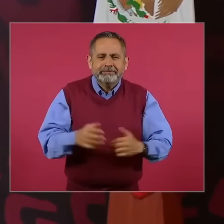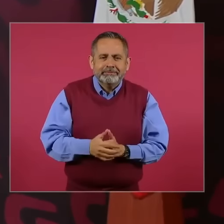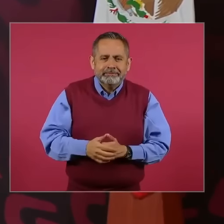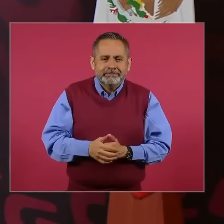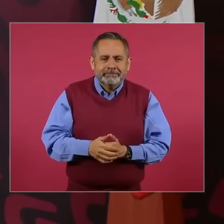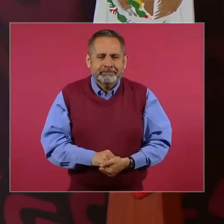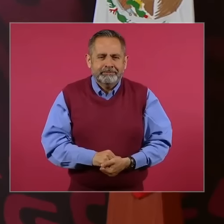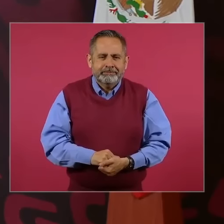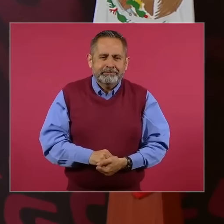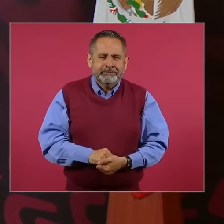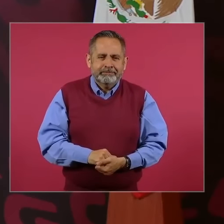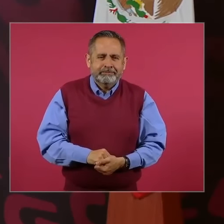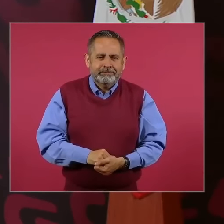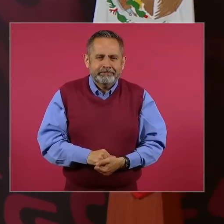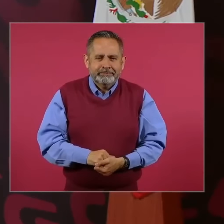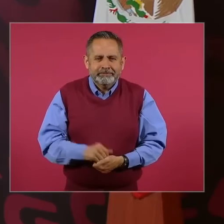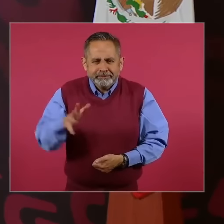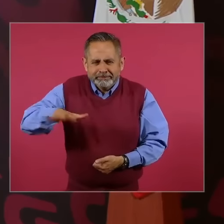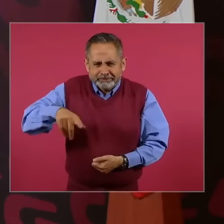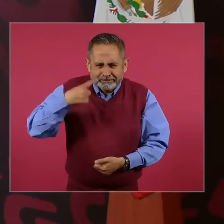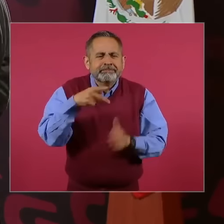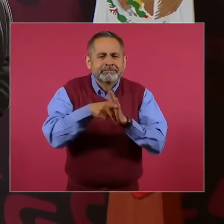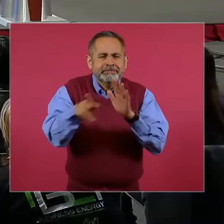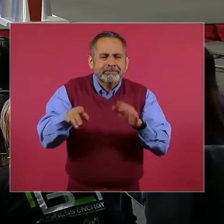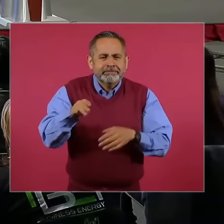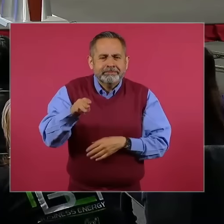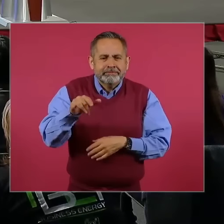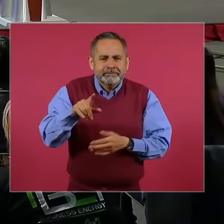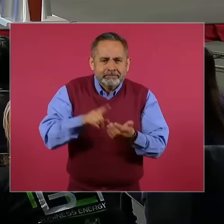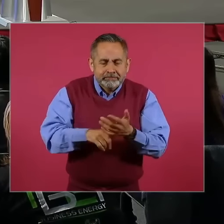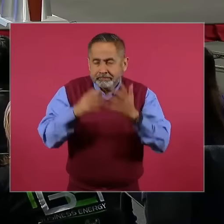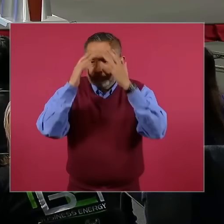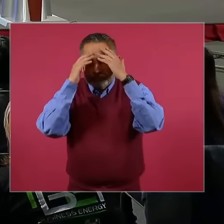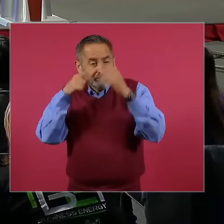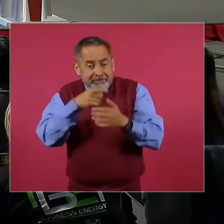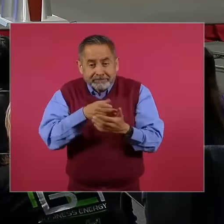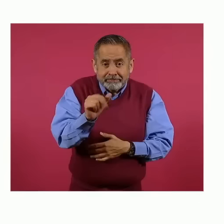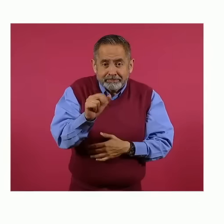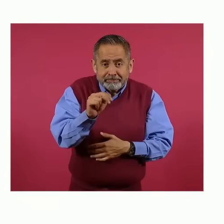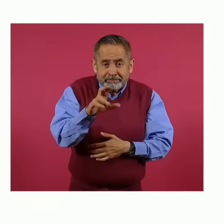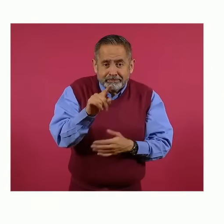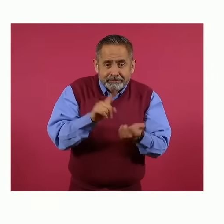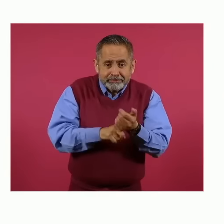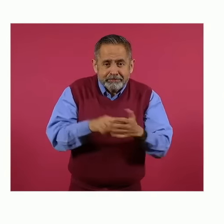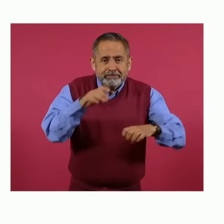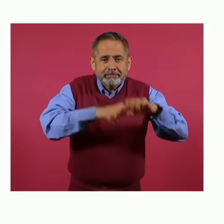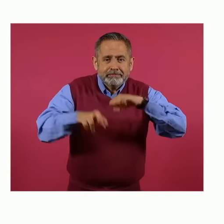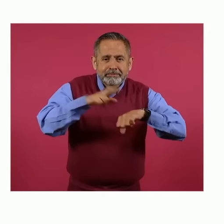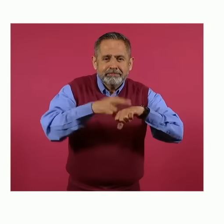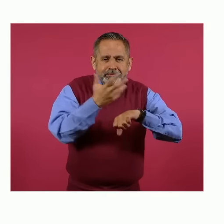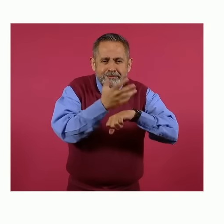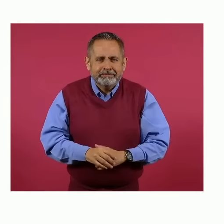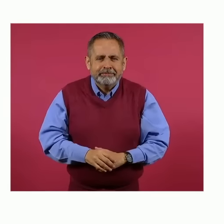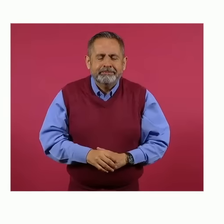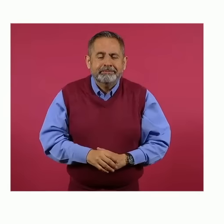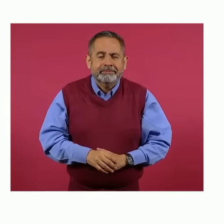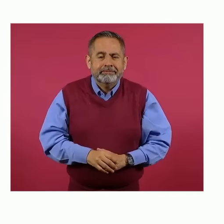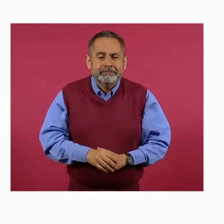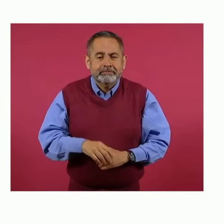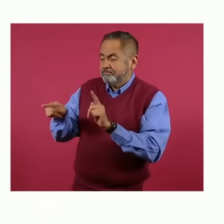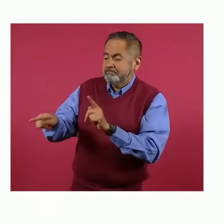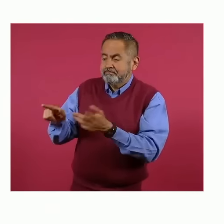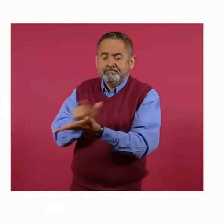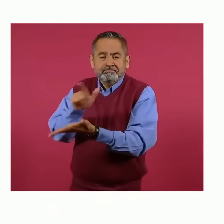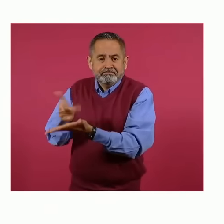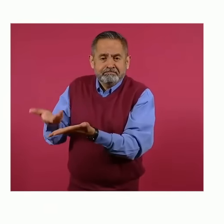arriesga la democracia, a ver, esa, esa de milenio, hasta Francisco se fue, embajadores de Estados Unidos y Canadá ponen